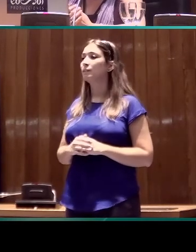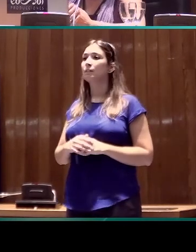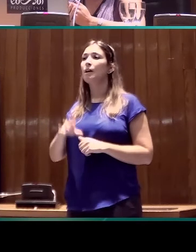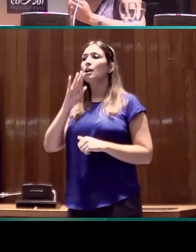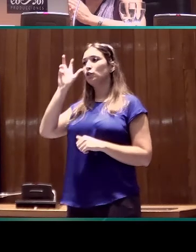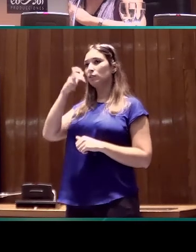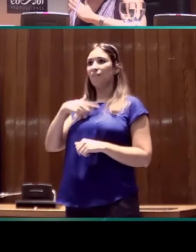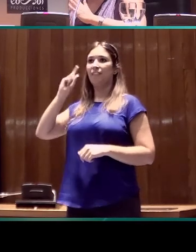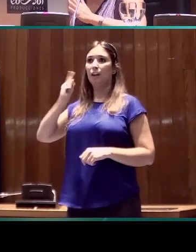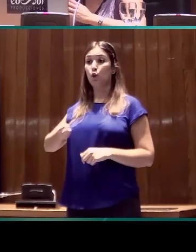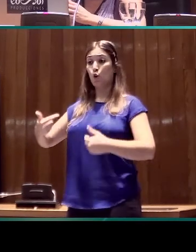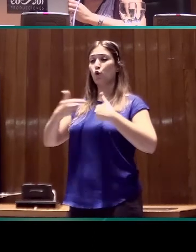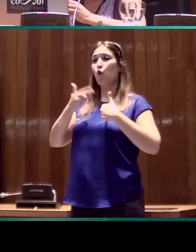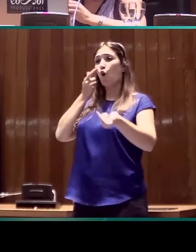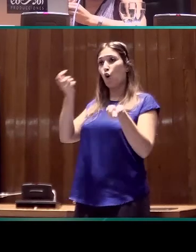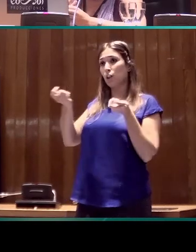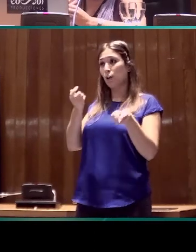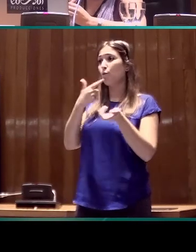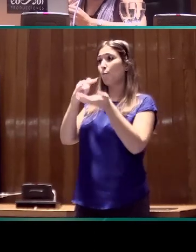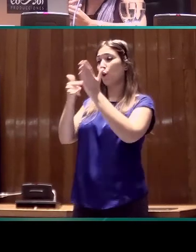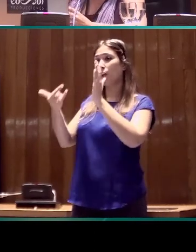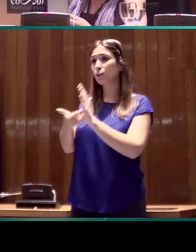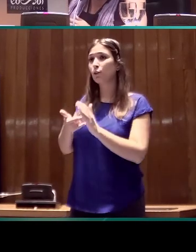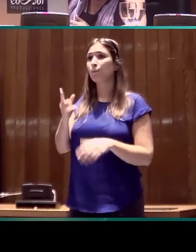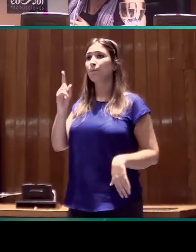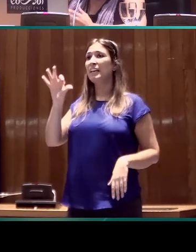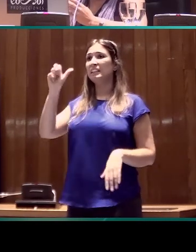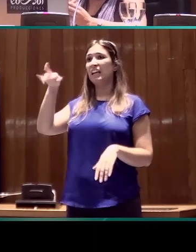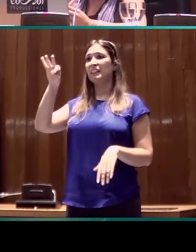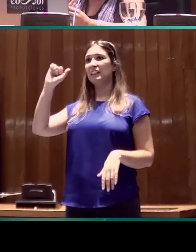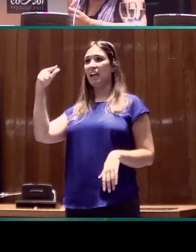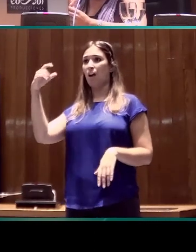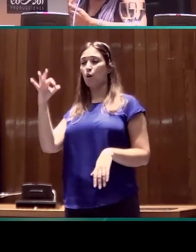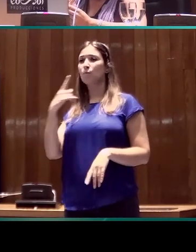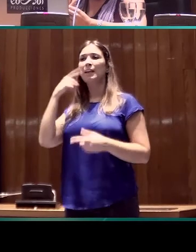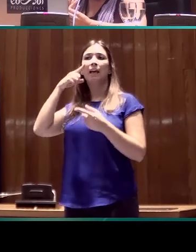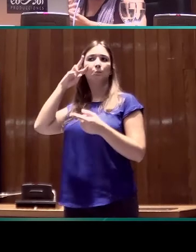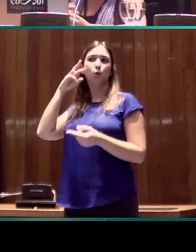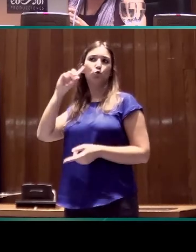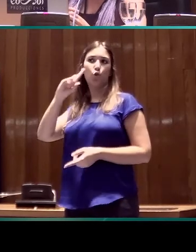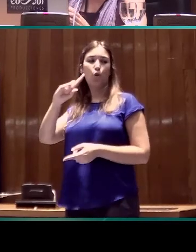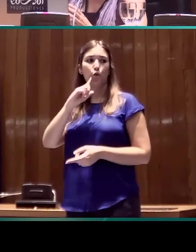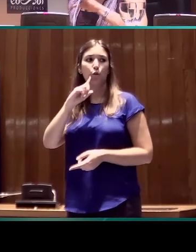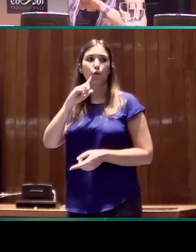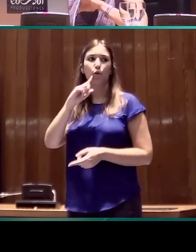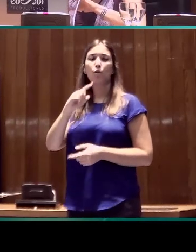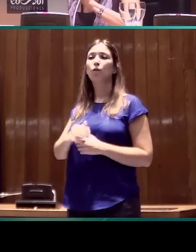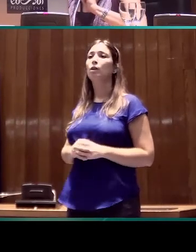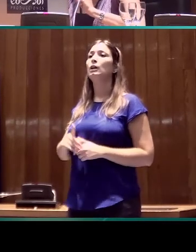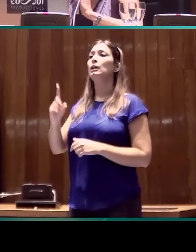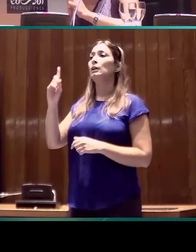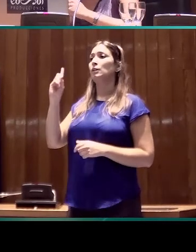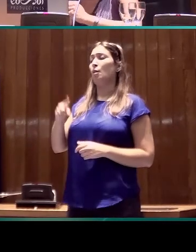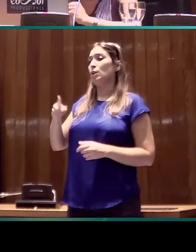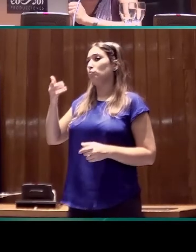director, yo soy la coordinadora del proyecto, Santiago Frigola es el experto sordo y contamos con la